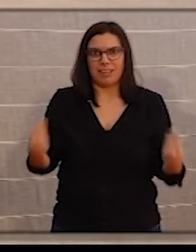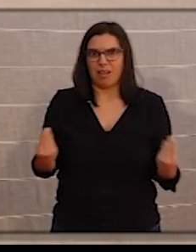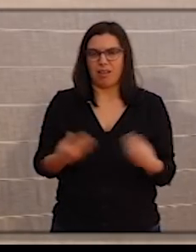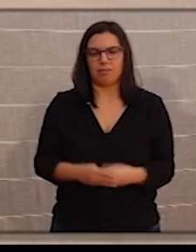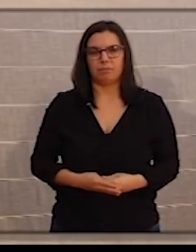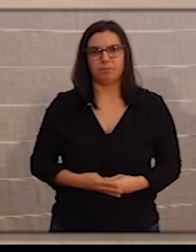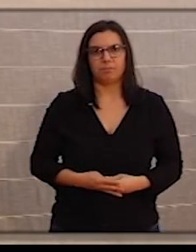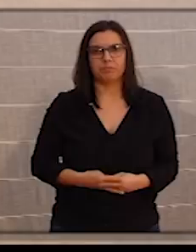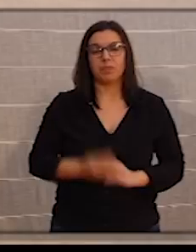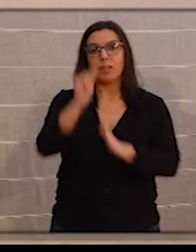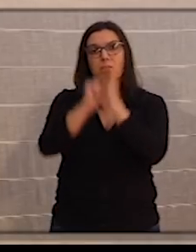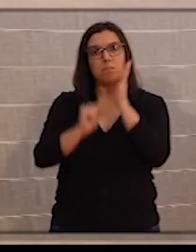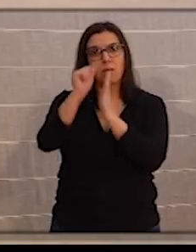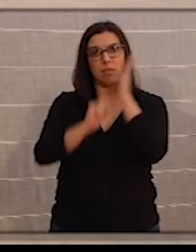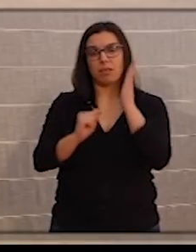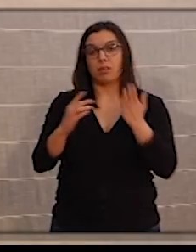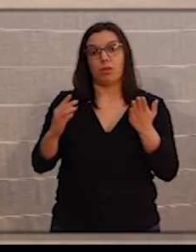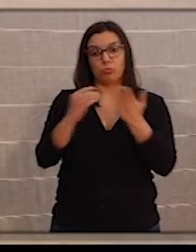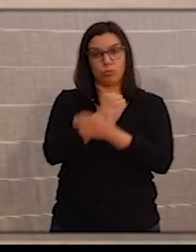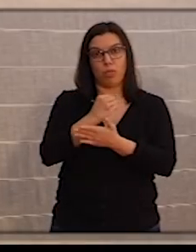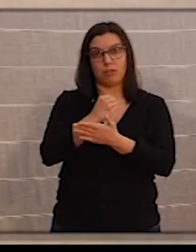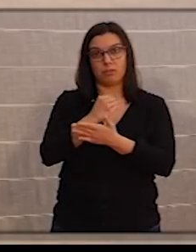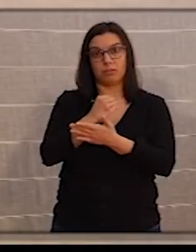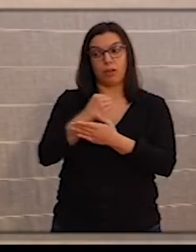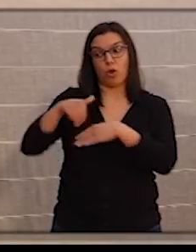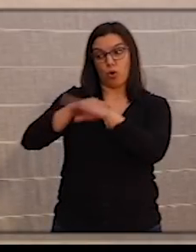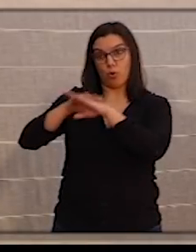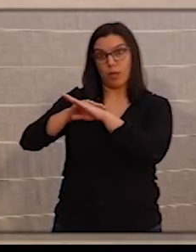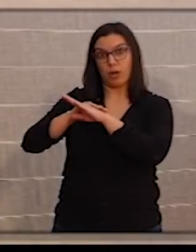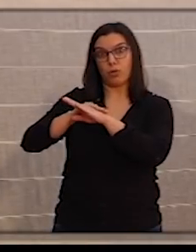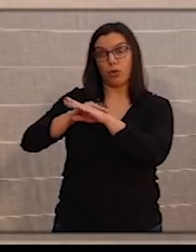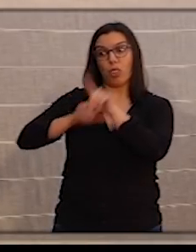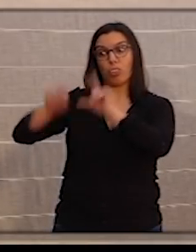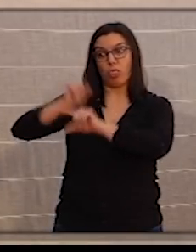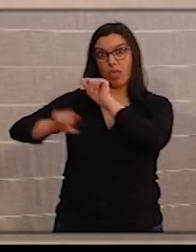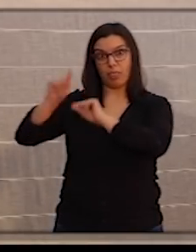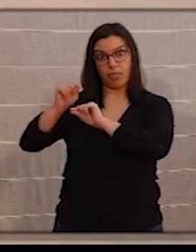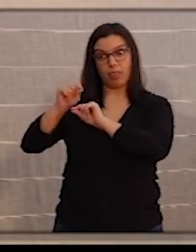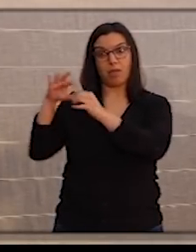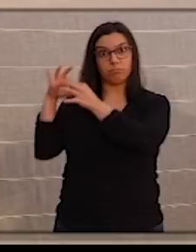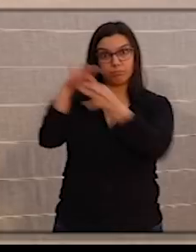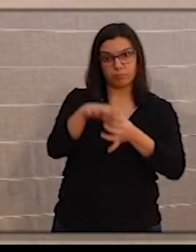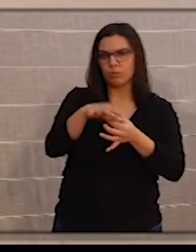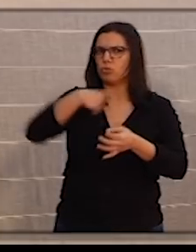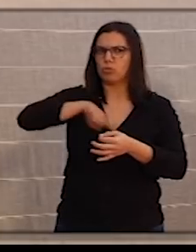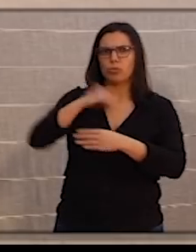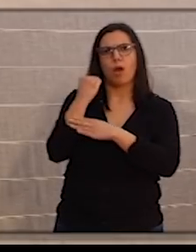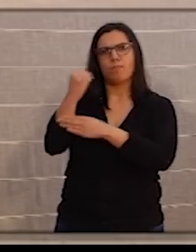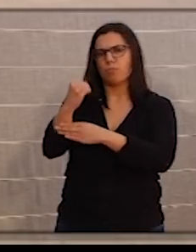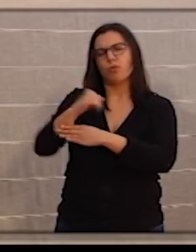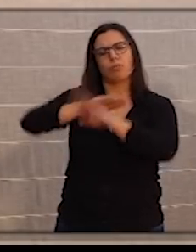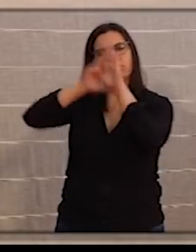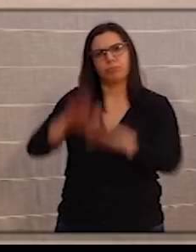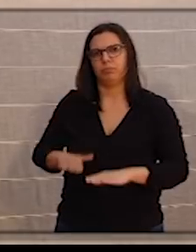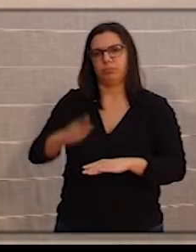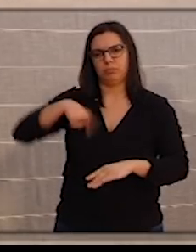Todas las medidas que tome el Gobierno en esta línea contará con el apoyo incondicional de la Junta de Castilla y León.